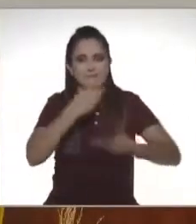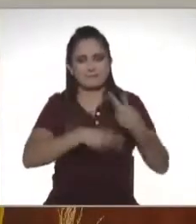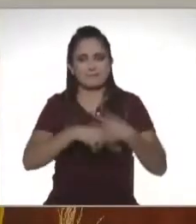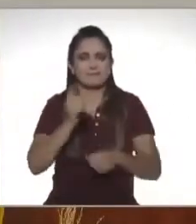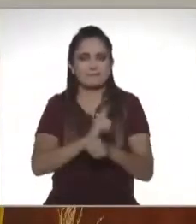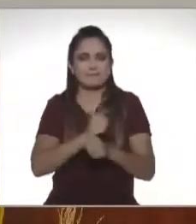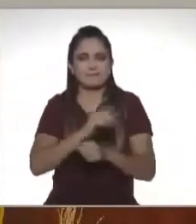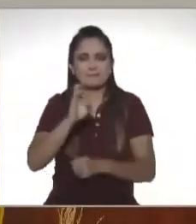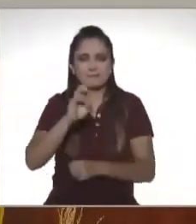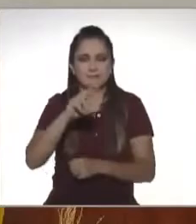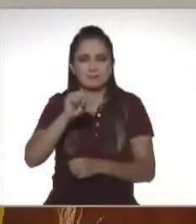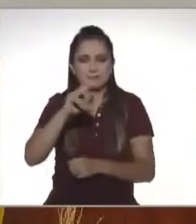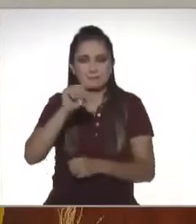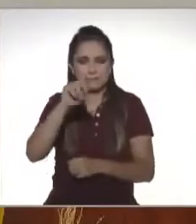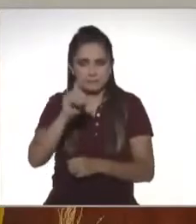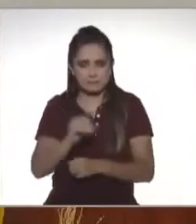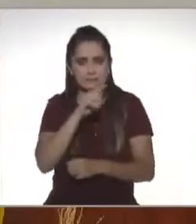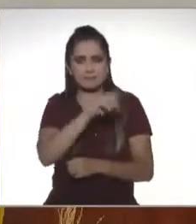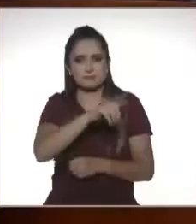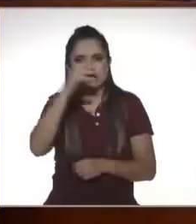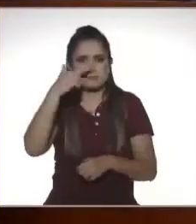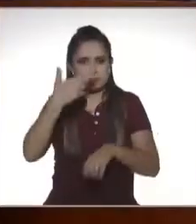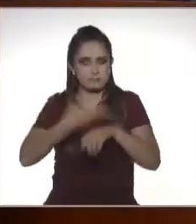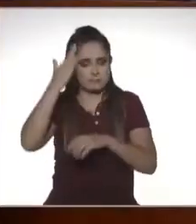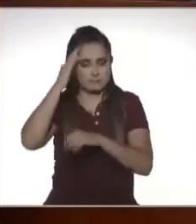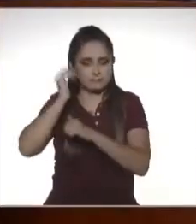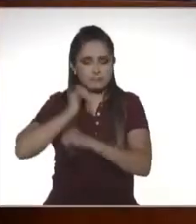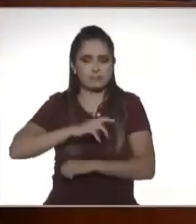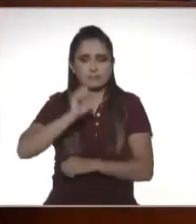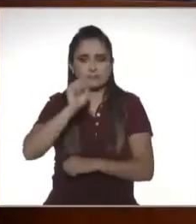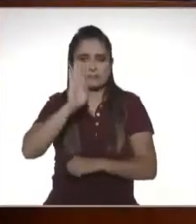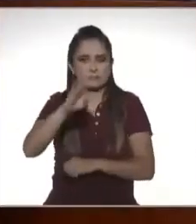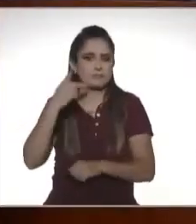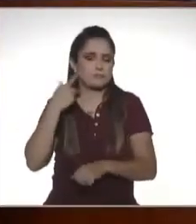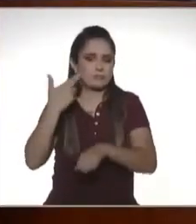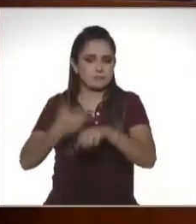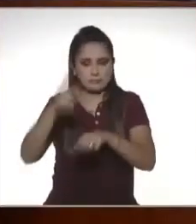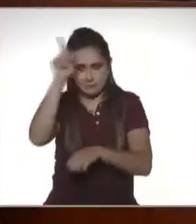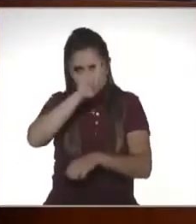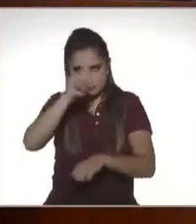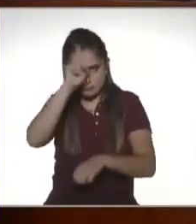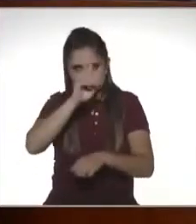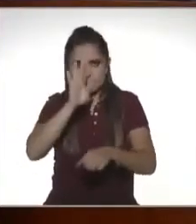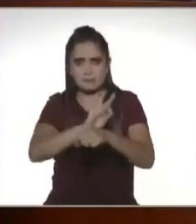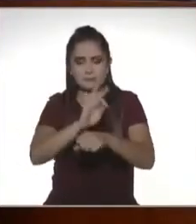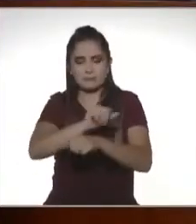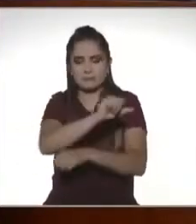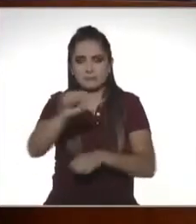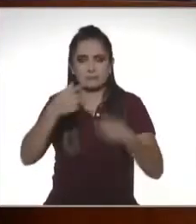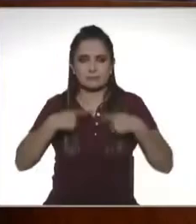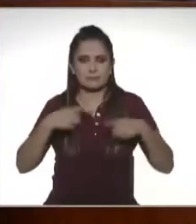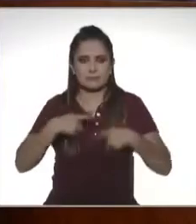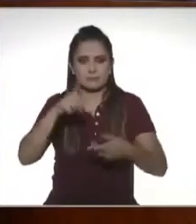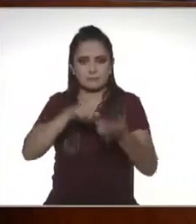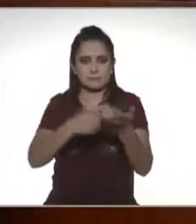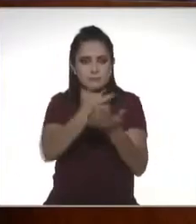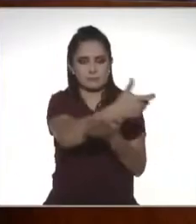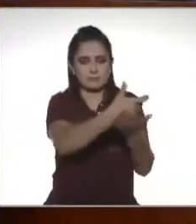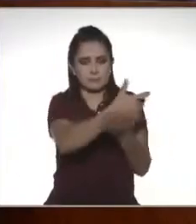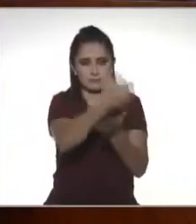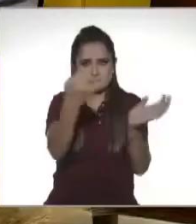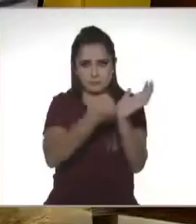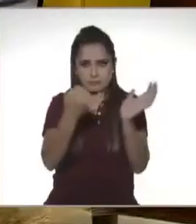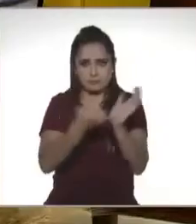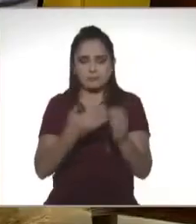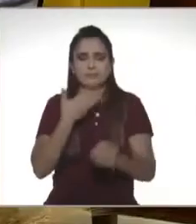licenciado Bernardo Núñez Salazar. Él es titular en funciones de la Subprocuraduría de Asesoría y Defensa del Contribuyente, PRODECON. Bernardo,